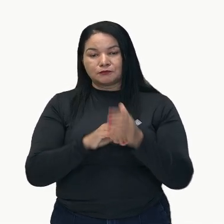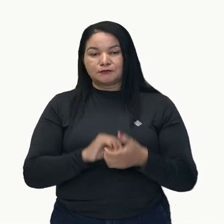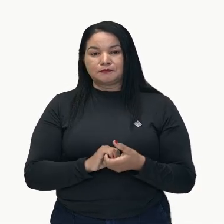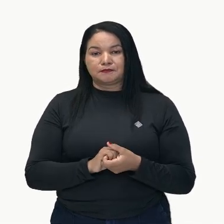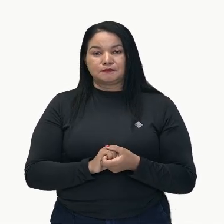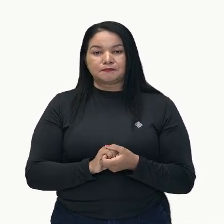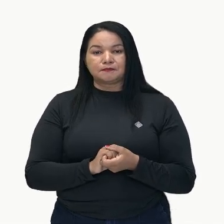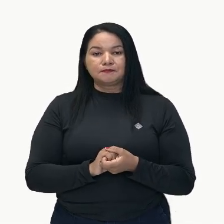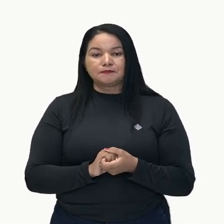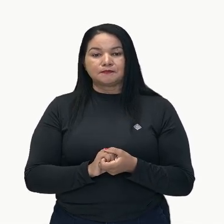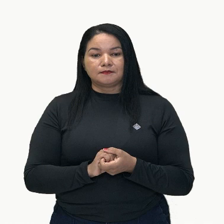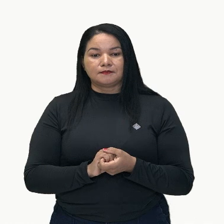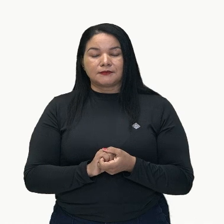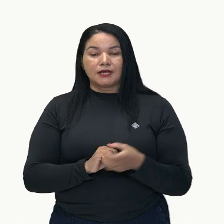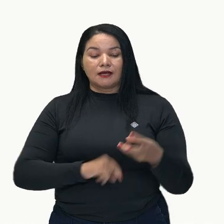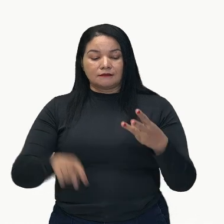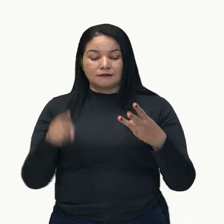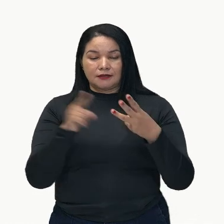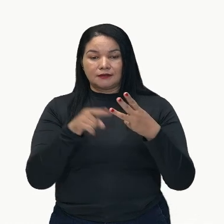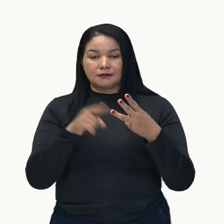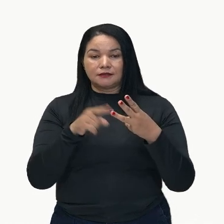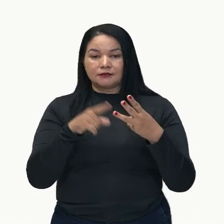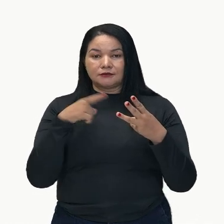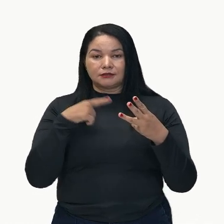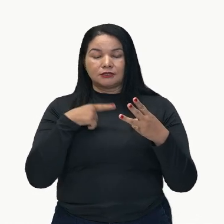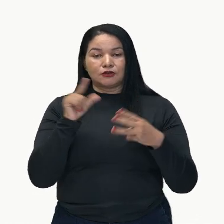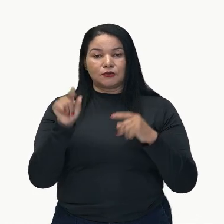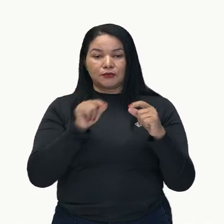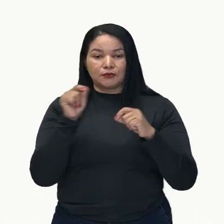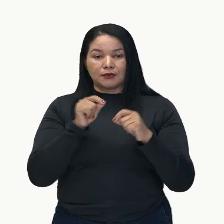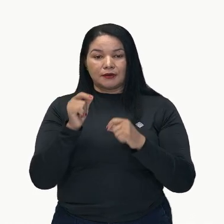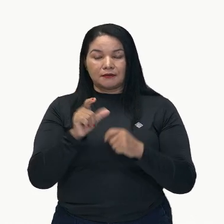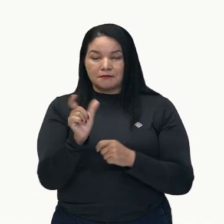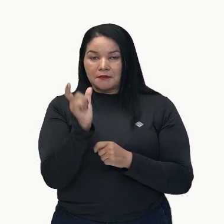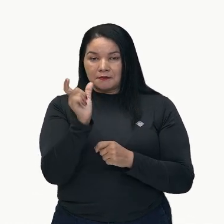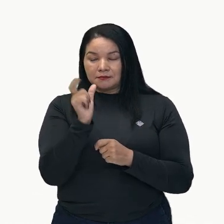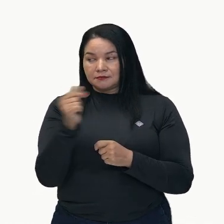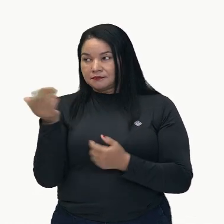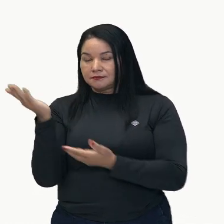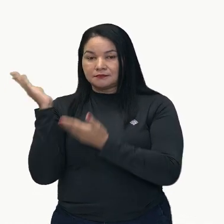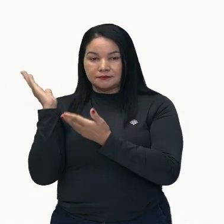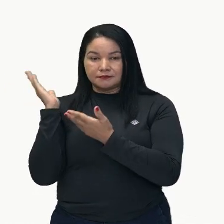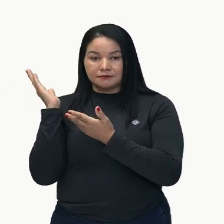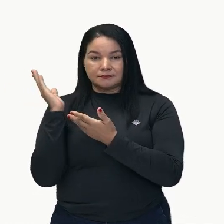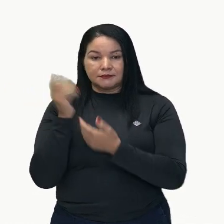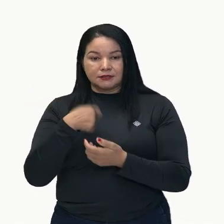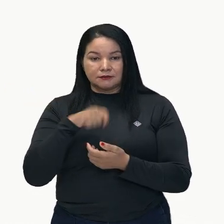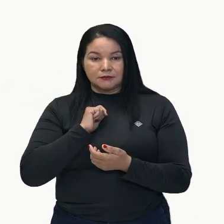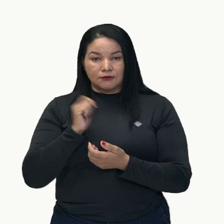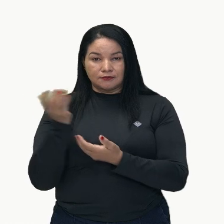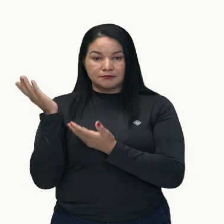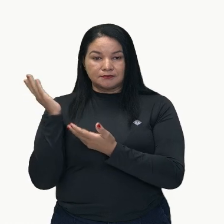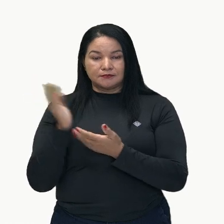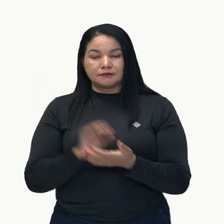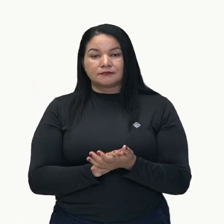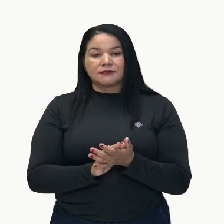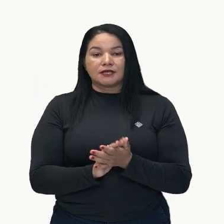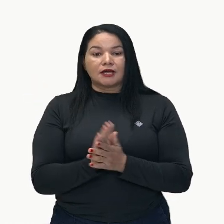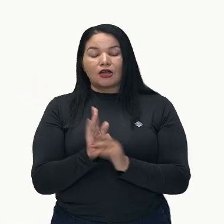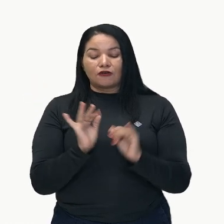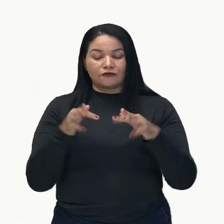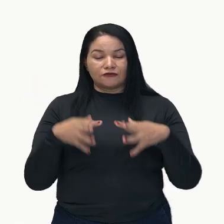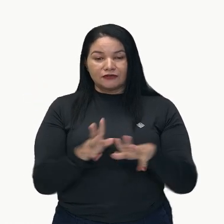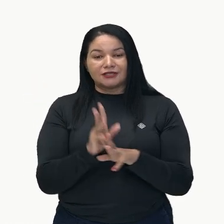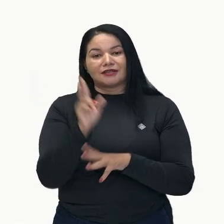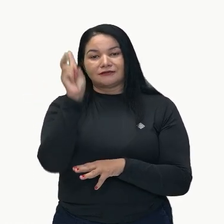Y ahí tenemos el desenlace como nombre, ya muestra, va a ser ahí el final de la